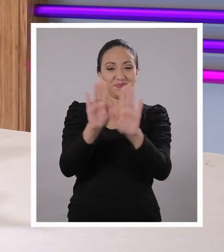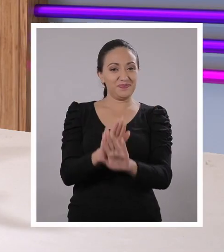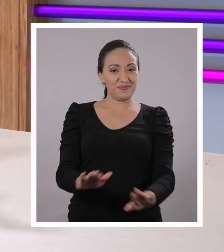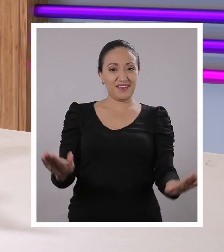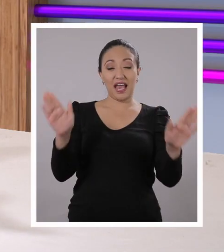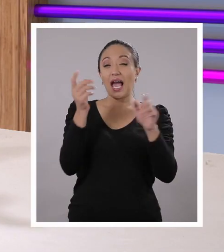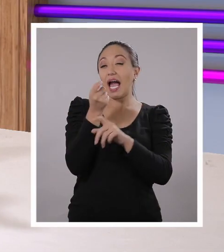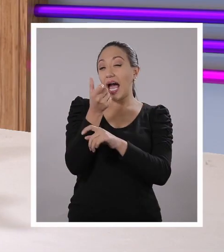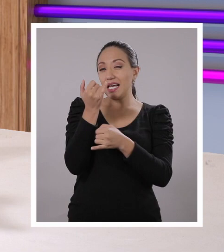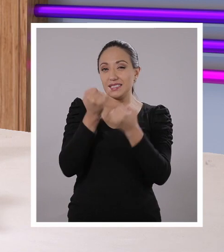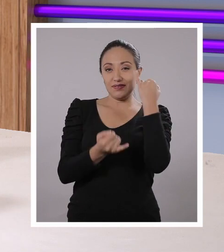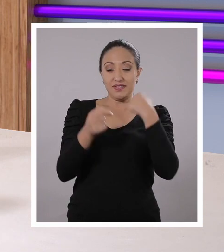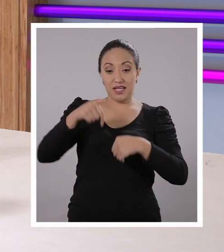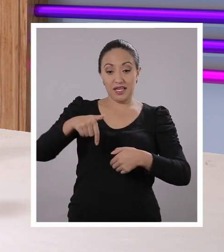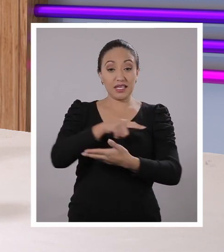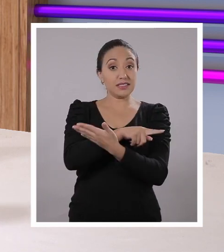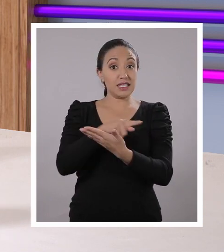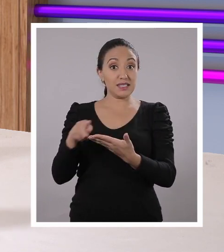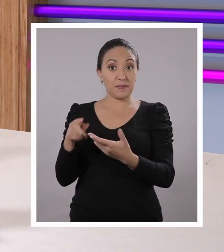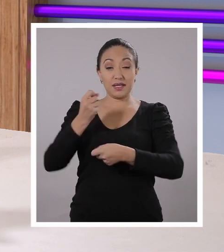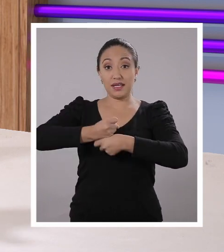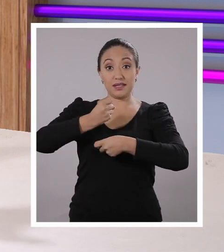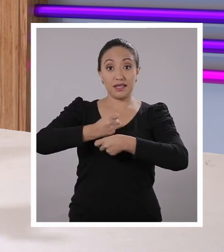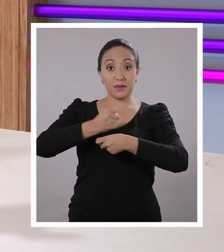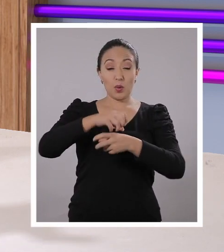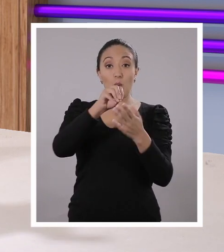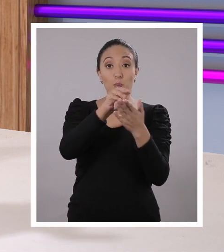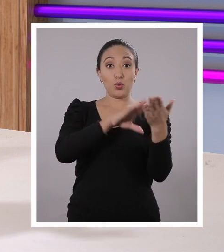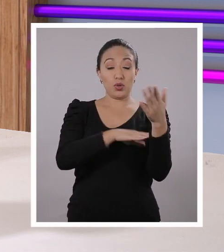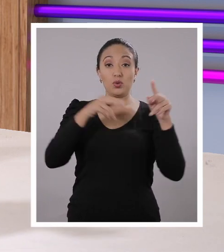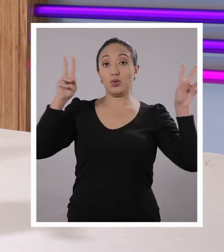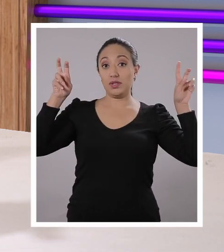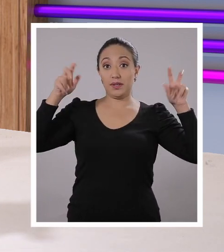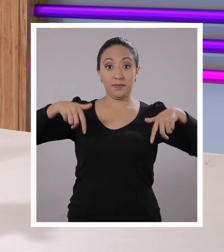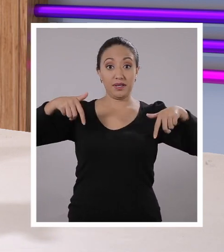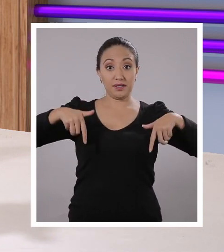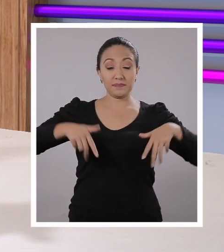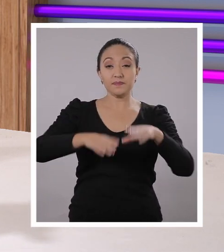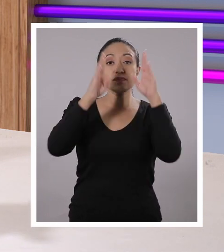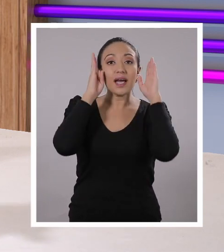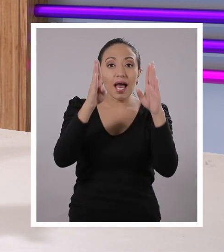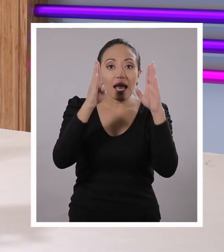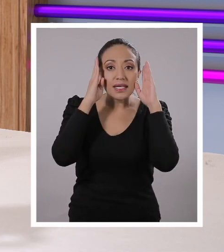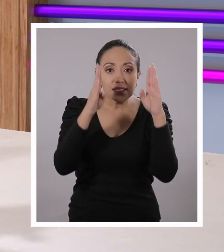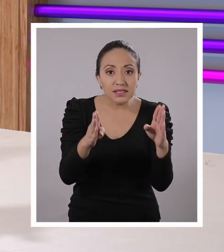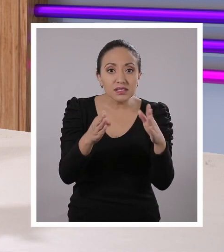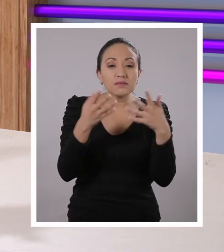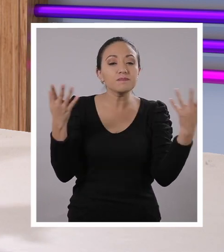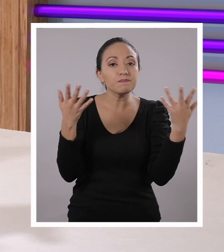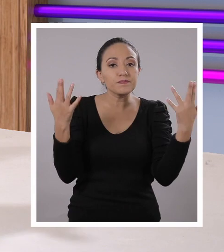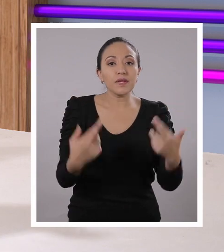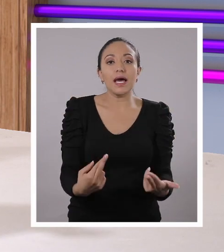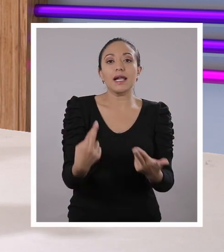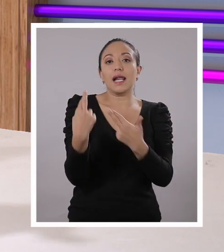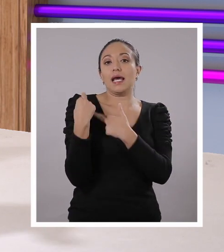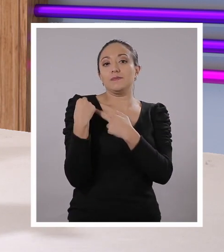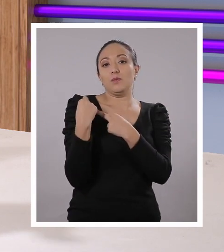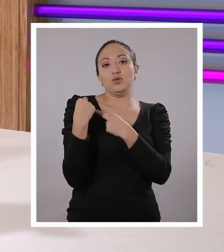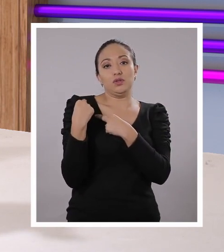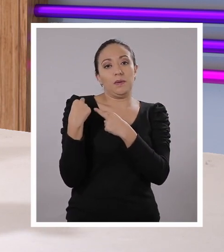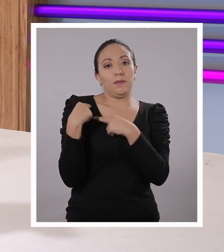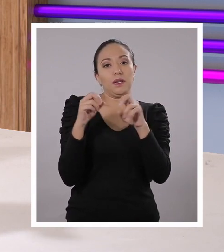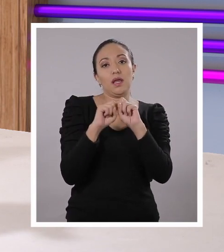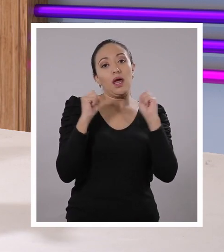Estamos llegando a la recta final de nuestra semana, de nuestro proyecto de aprendizaje. Dedicado a la